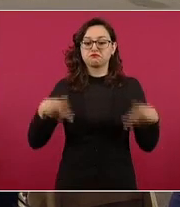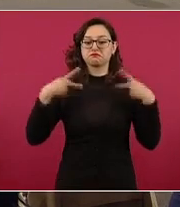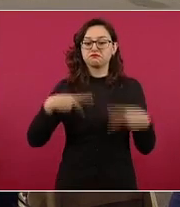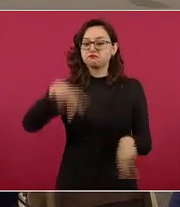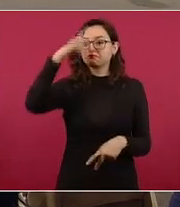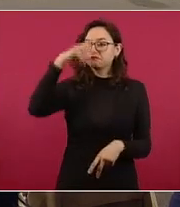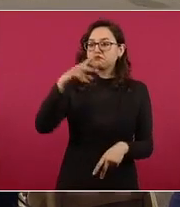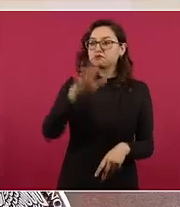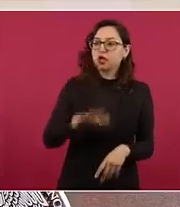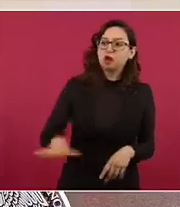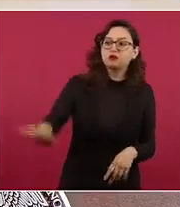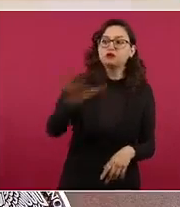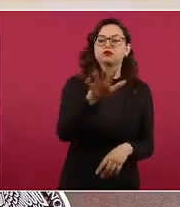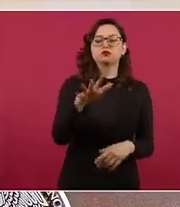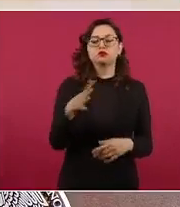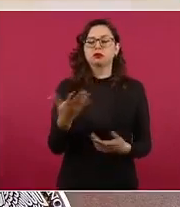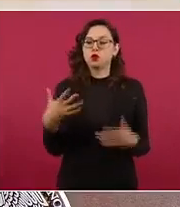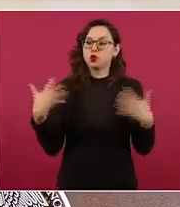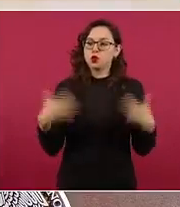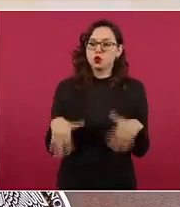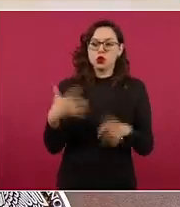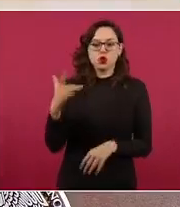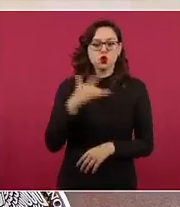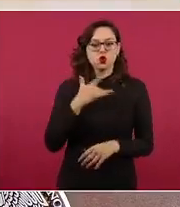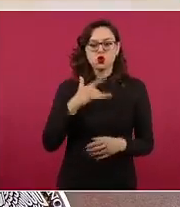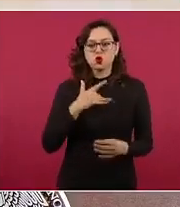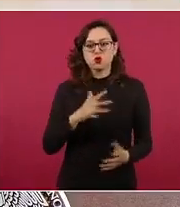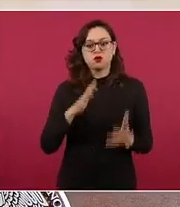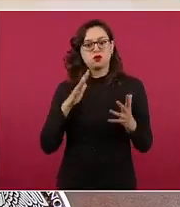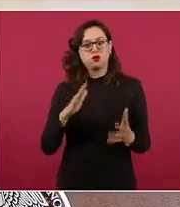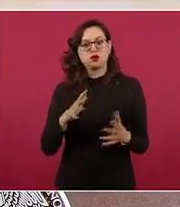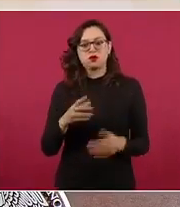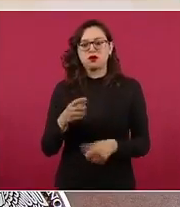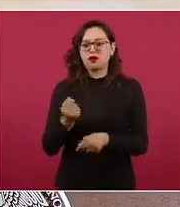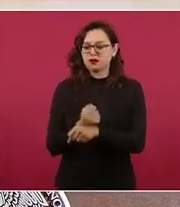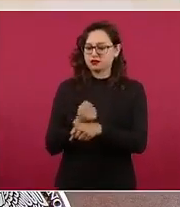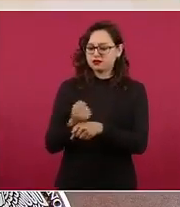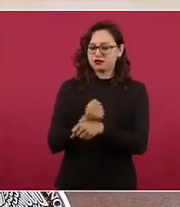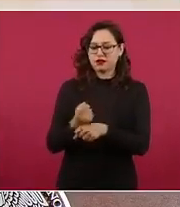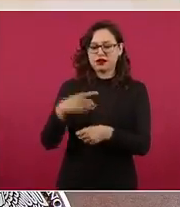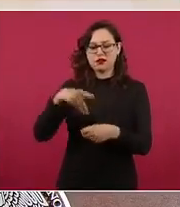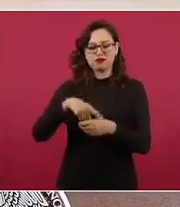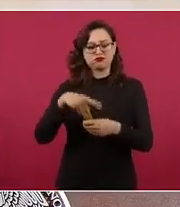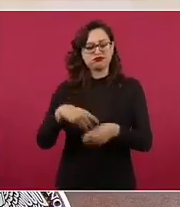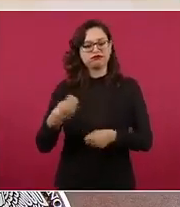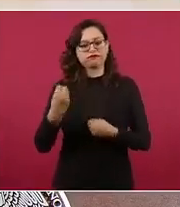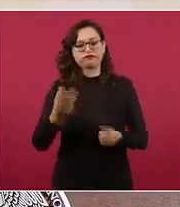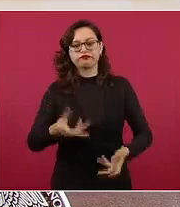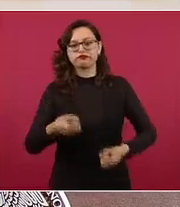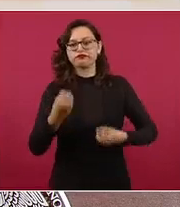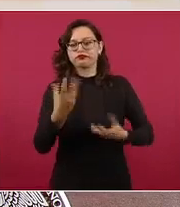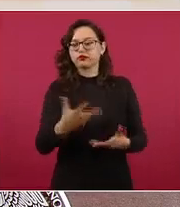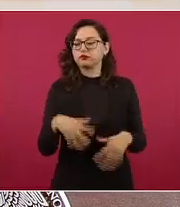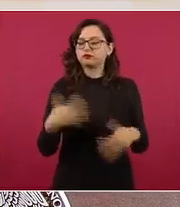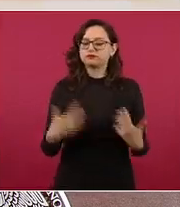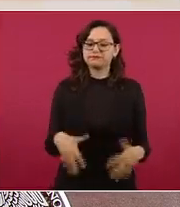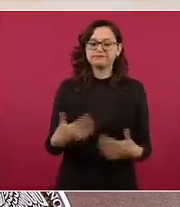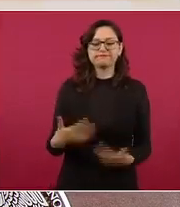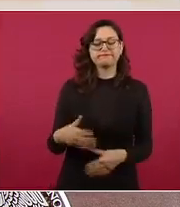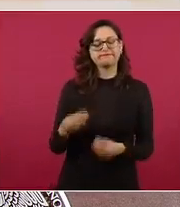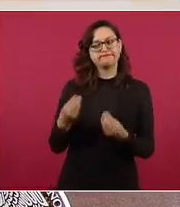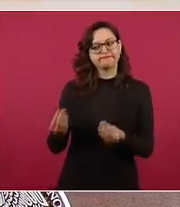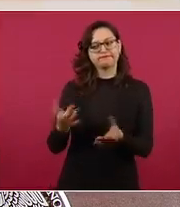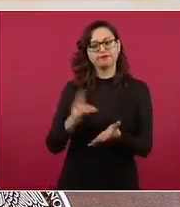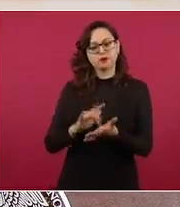muestra de solidaridad para donar sangre, que desde luego ya fue explicado